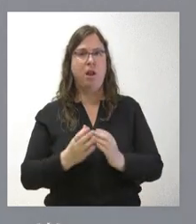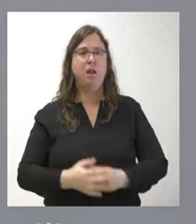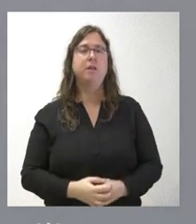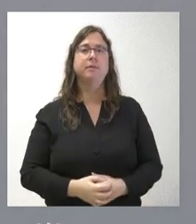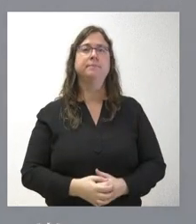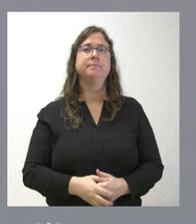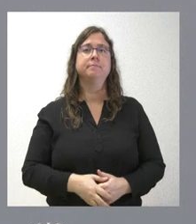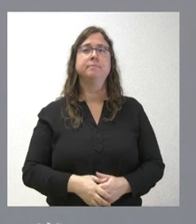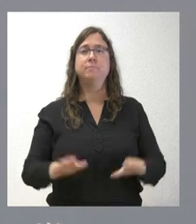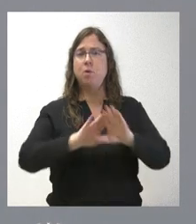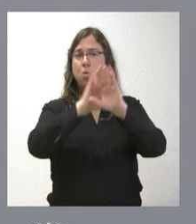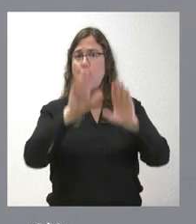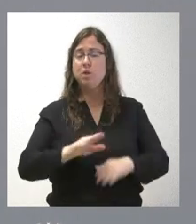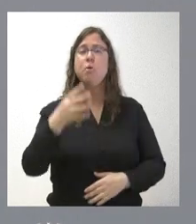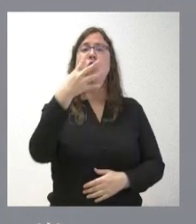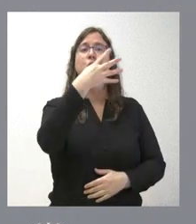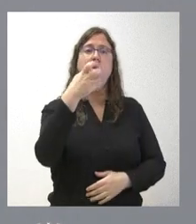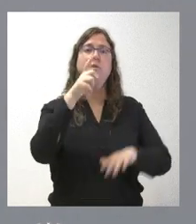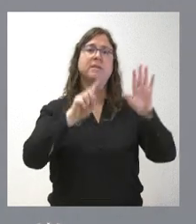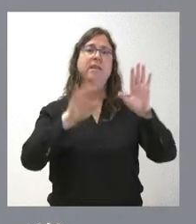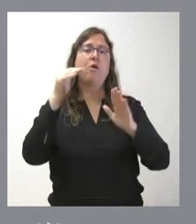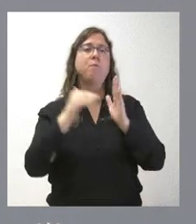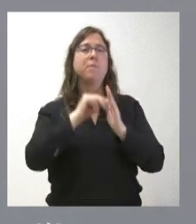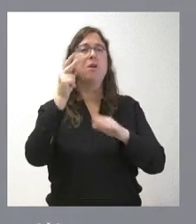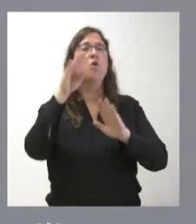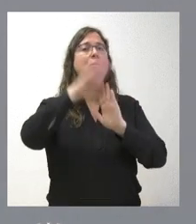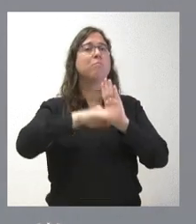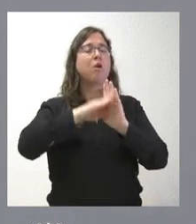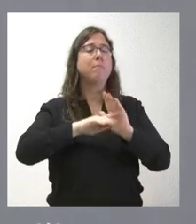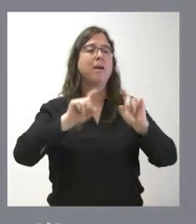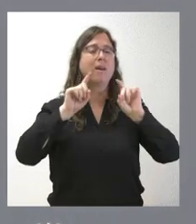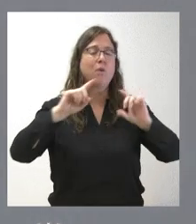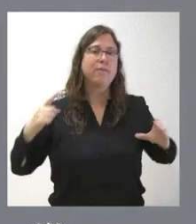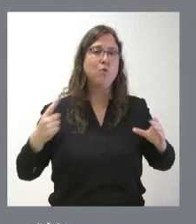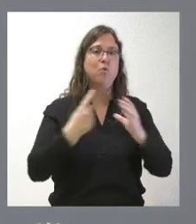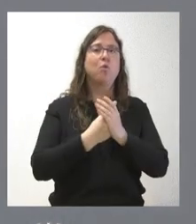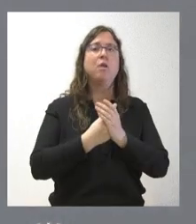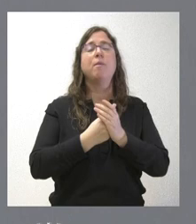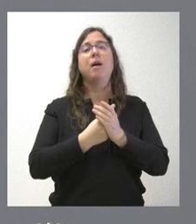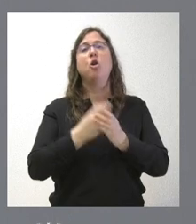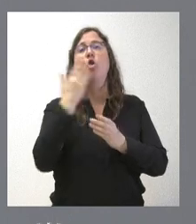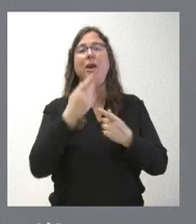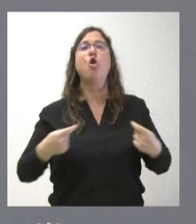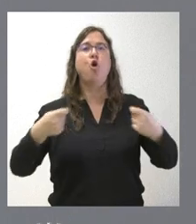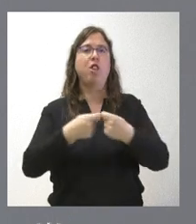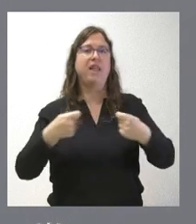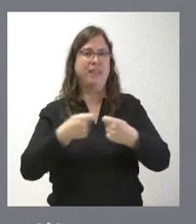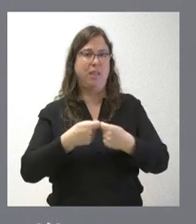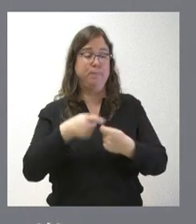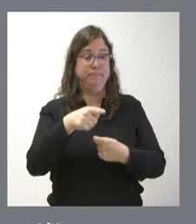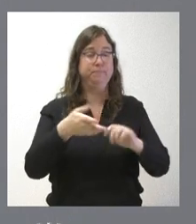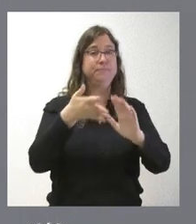Y, finalmente, 465.000 euros al programa de educación inclusiva en centros concertados. Significar aquí que